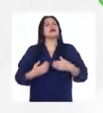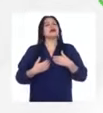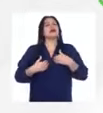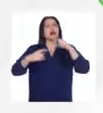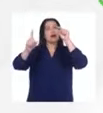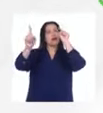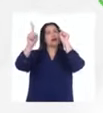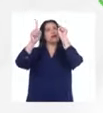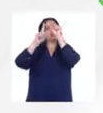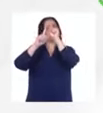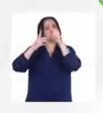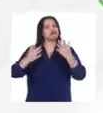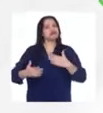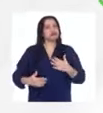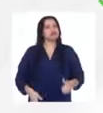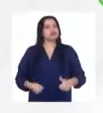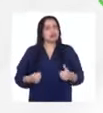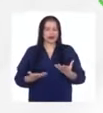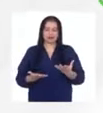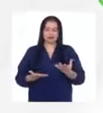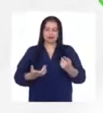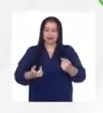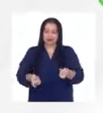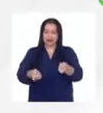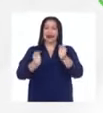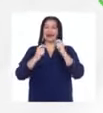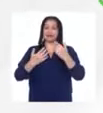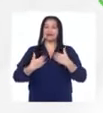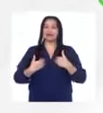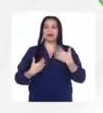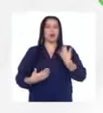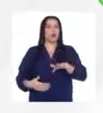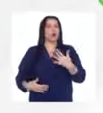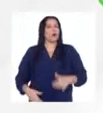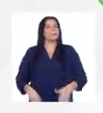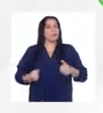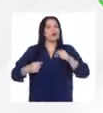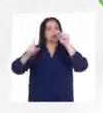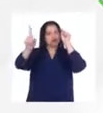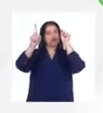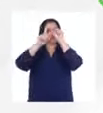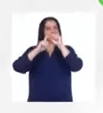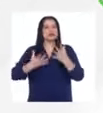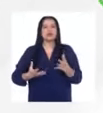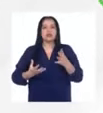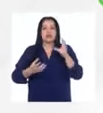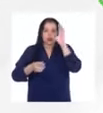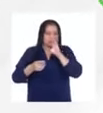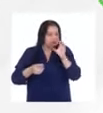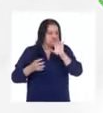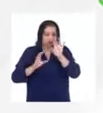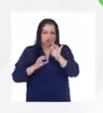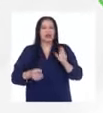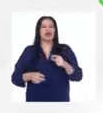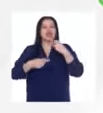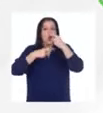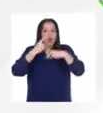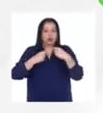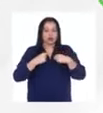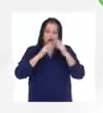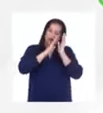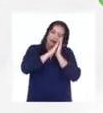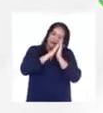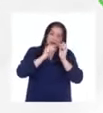que creo que es algo es un regalo tener un propósito y buscarlo todos los días me puedo